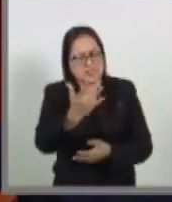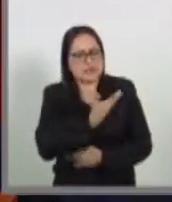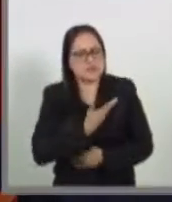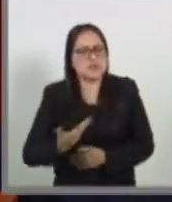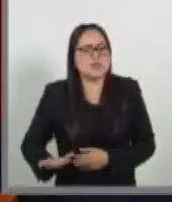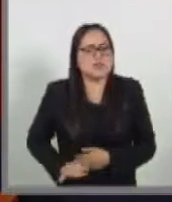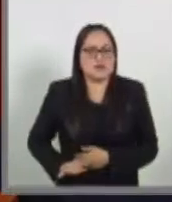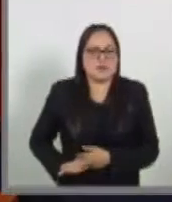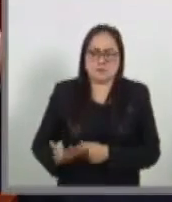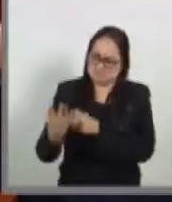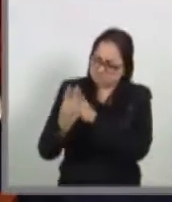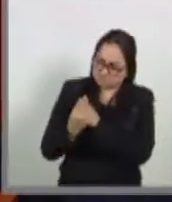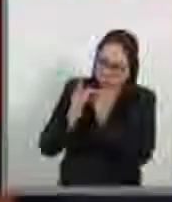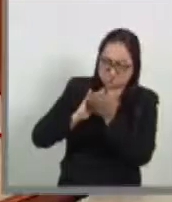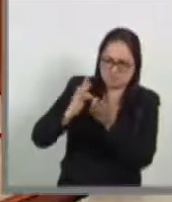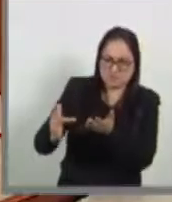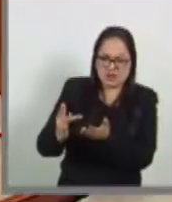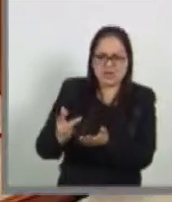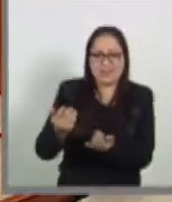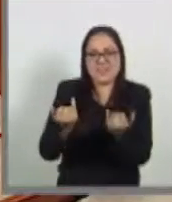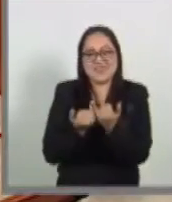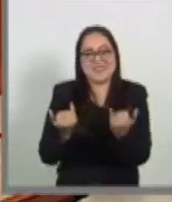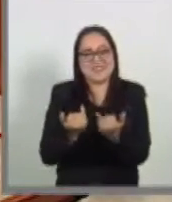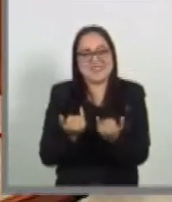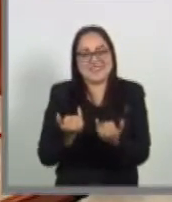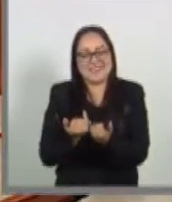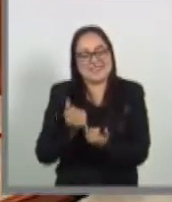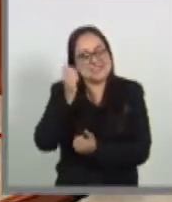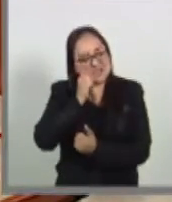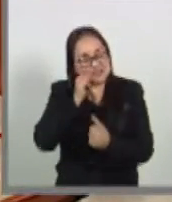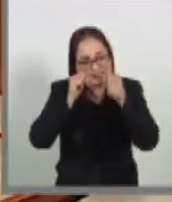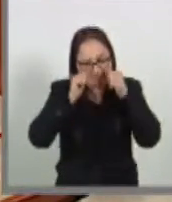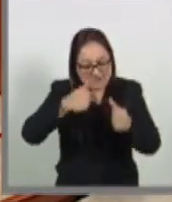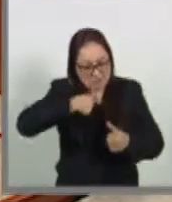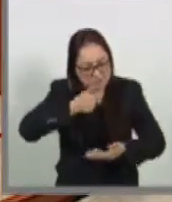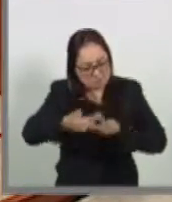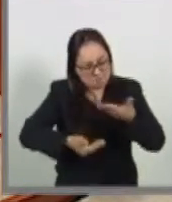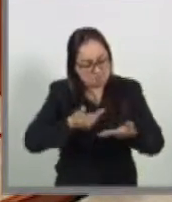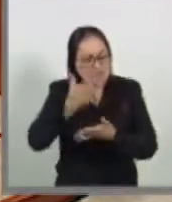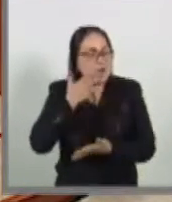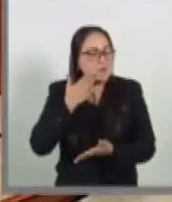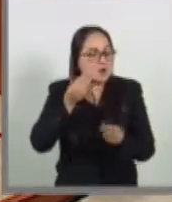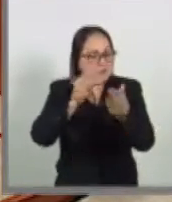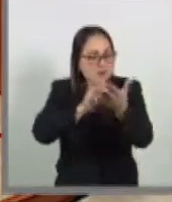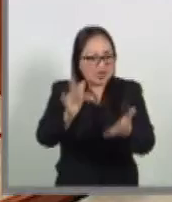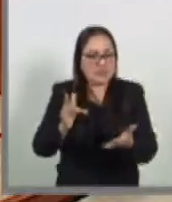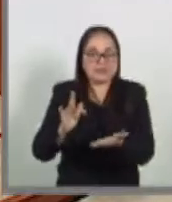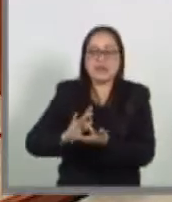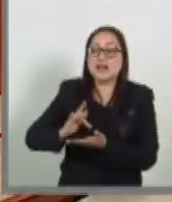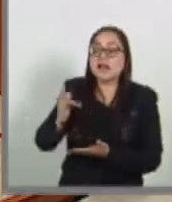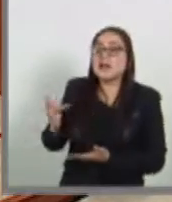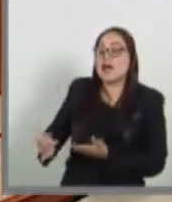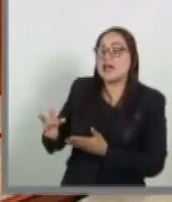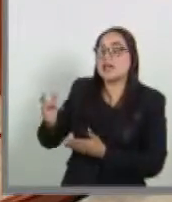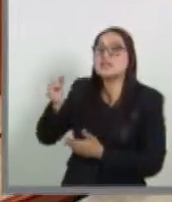su disposición y por su siempre atención a mi persona. Gracias, honorable senador Torres Graciano.